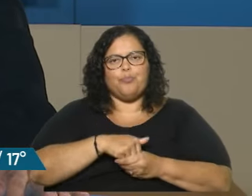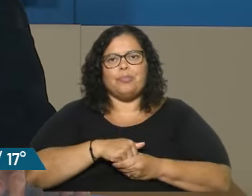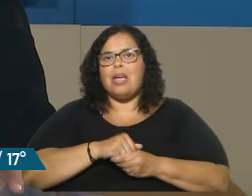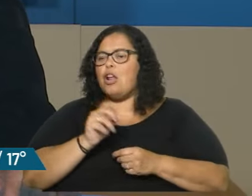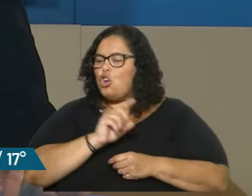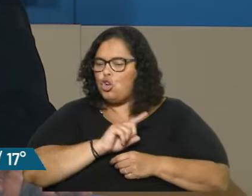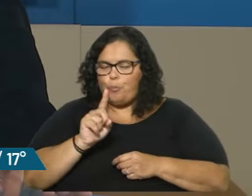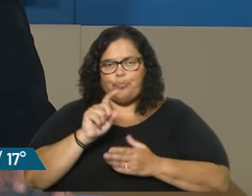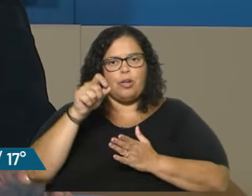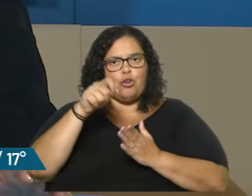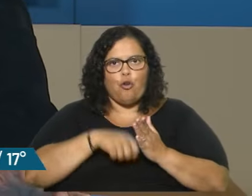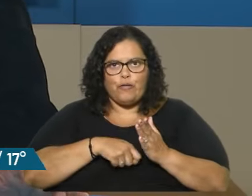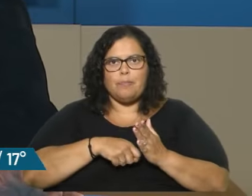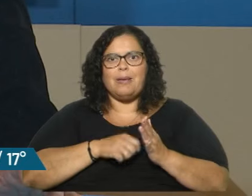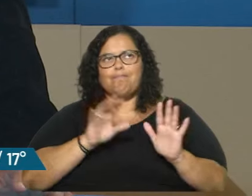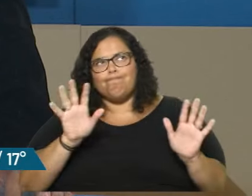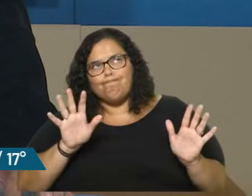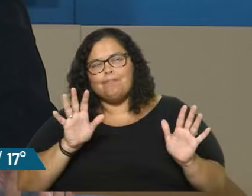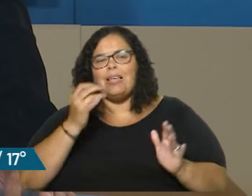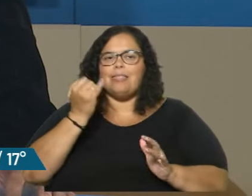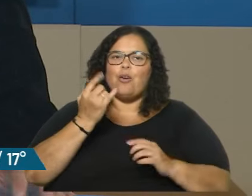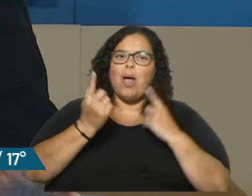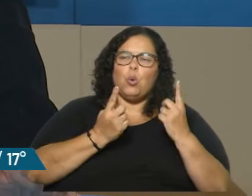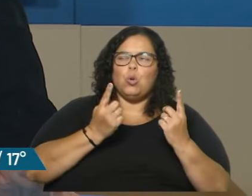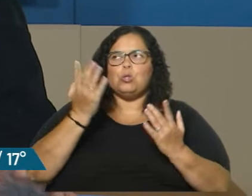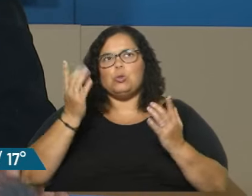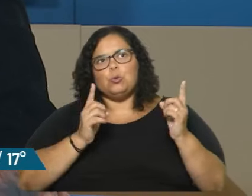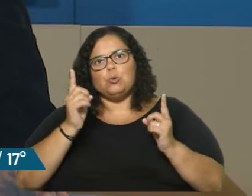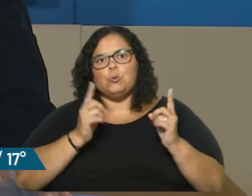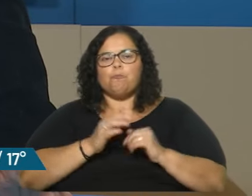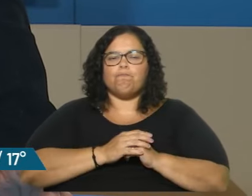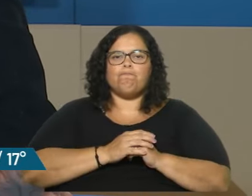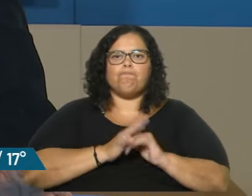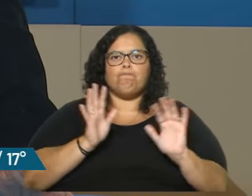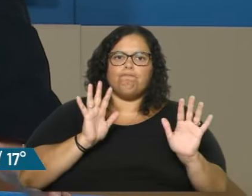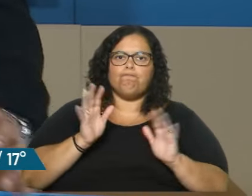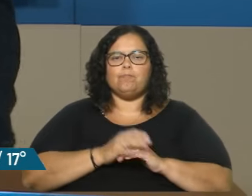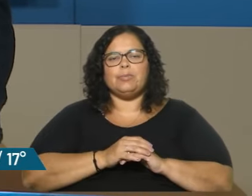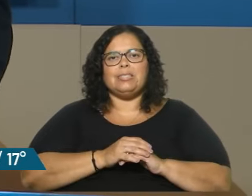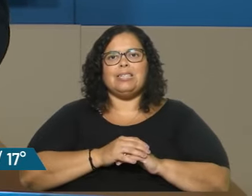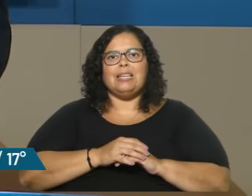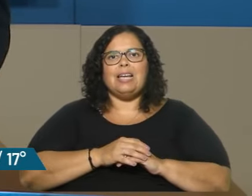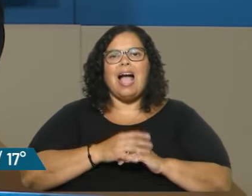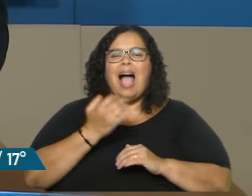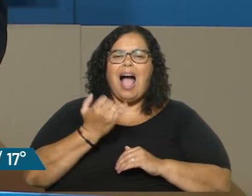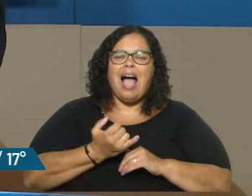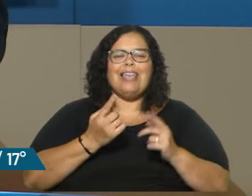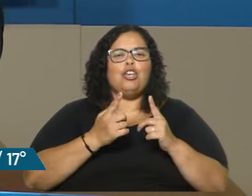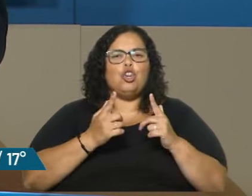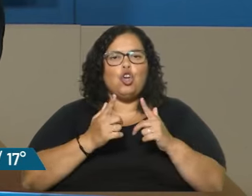No. Tengo ciertos matices, sí, tenemos ciertos matices, pues hay muchas cuestiones que estamos